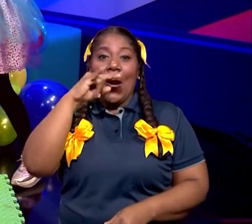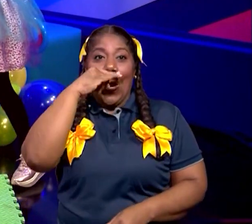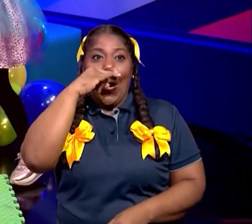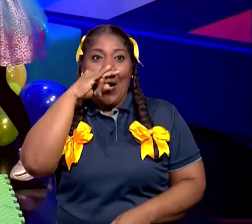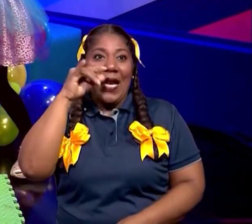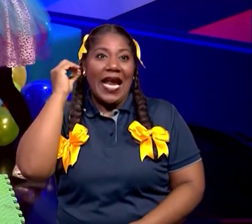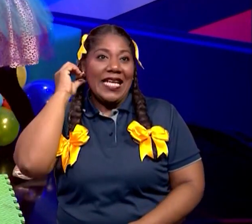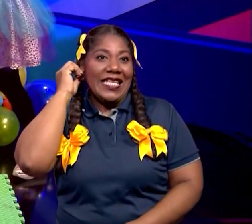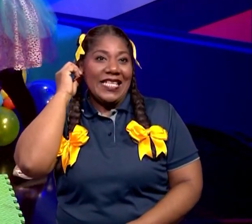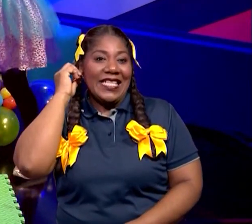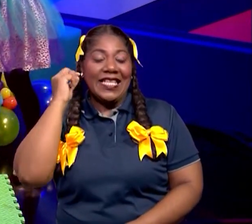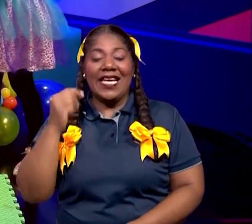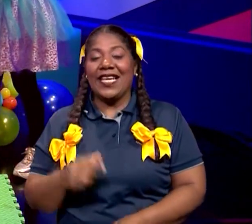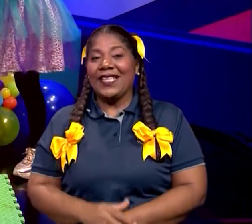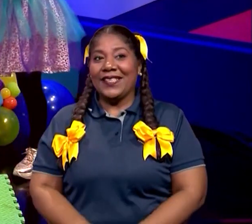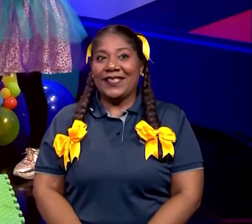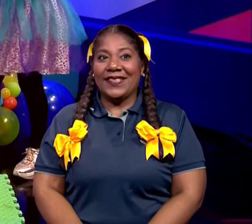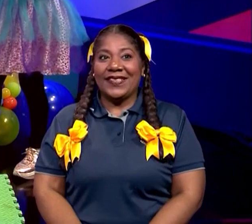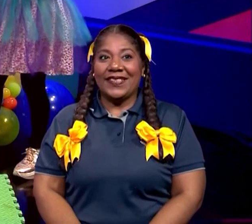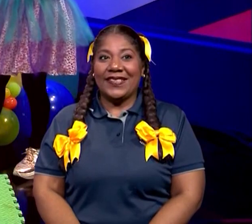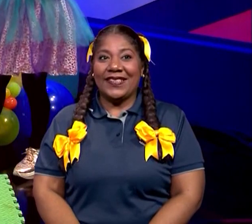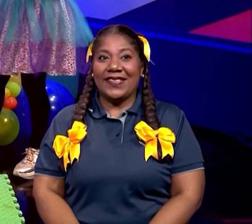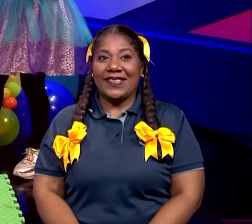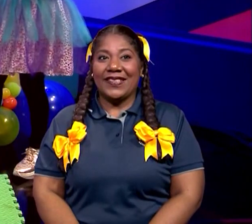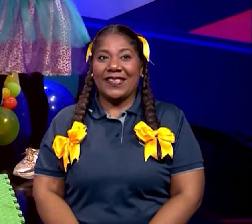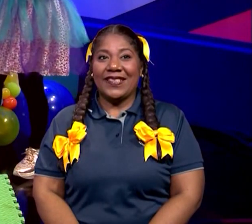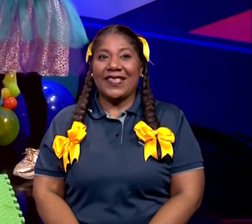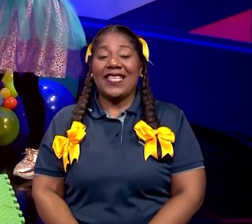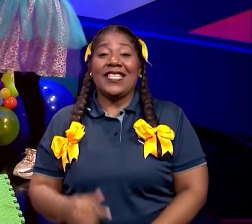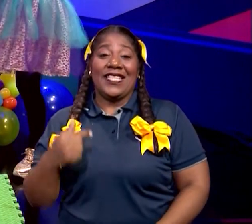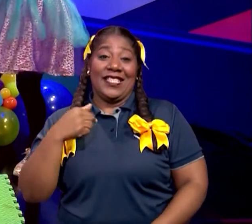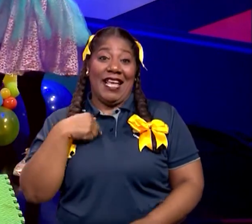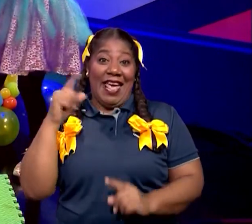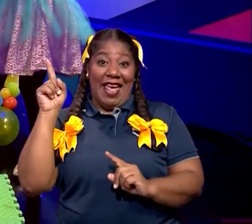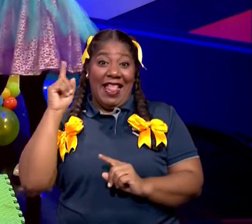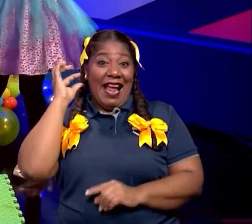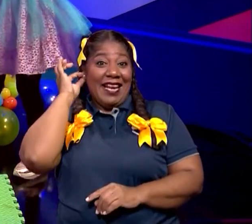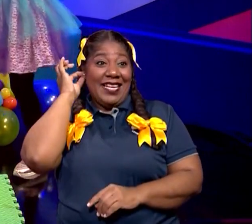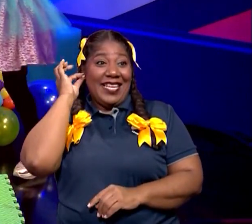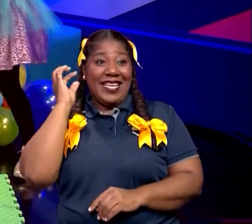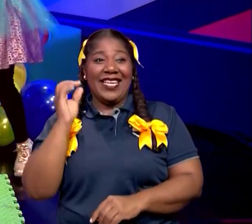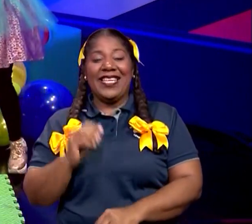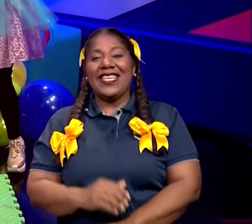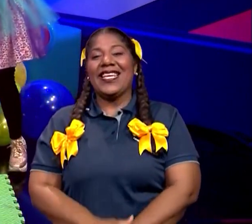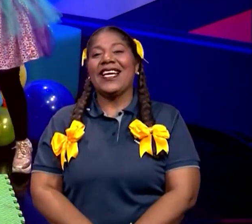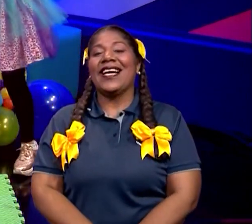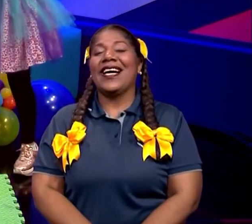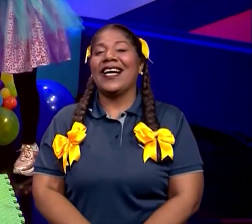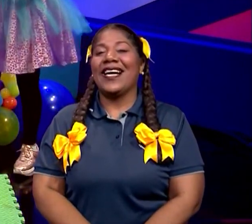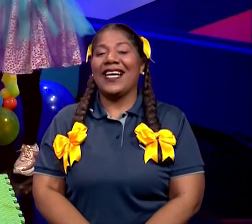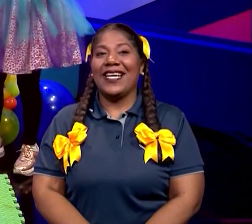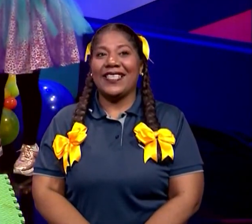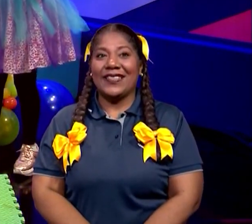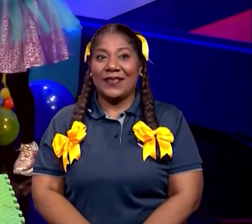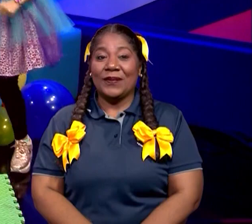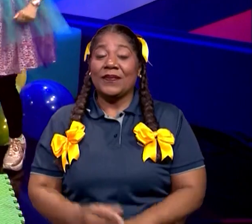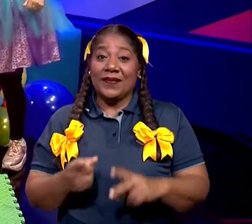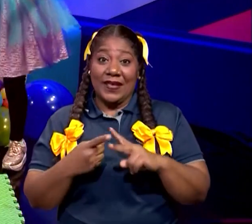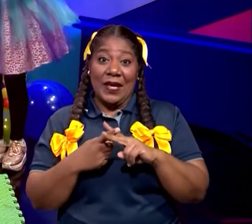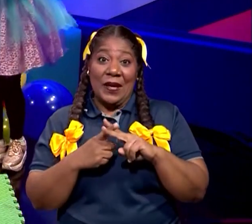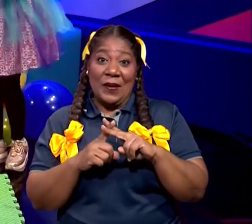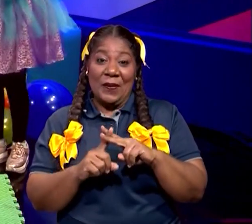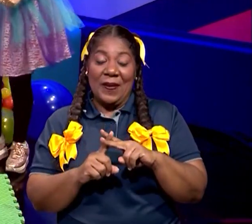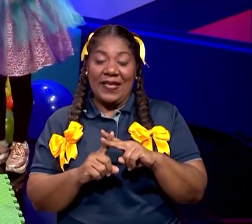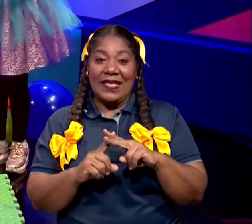¿Quién va a ganar? ¿Quién va a ganar? ¡Váganme yo! ¡Eh! Muy bien, Jennifer. bien. Empezamos, pues.